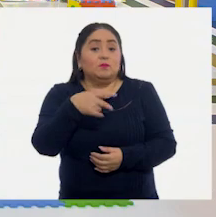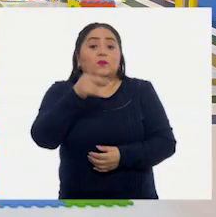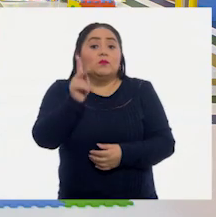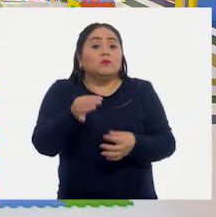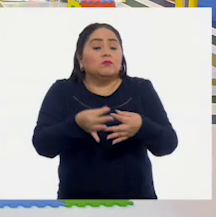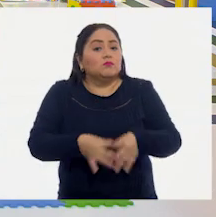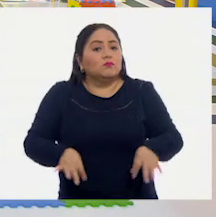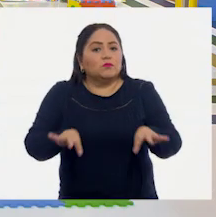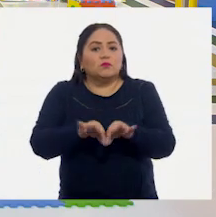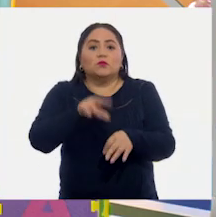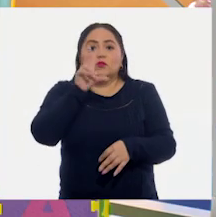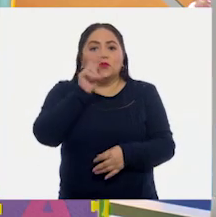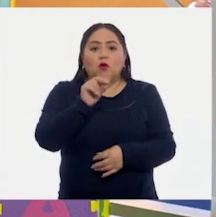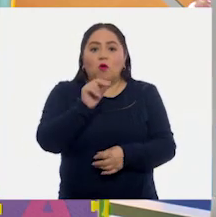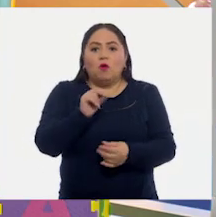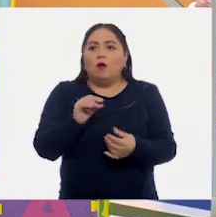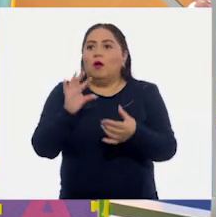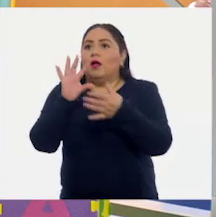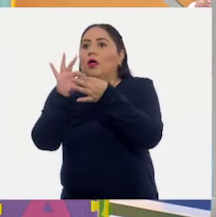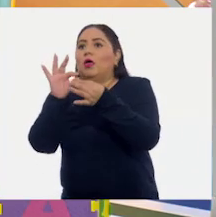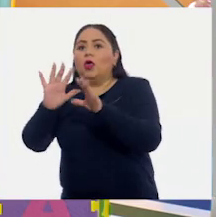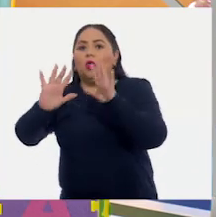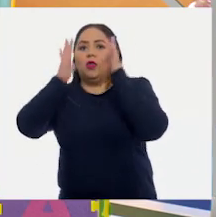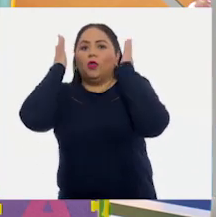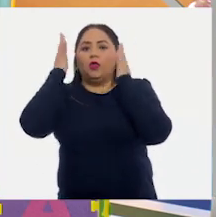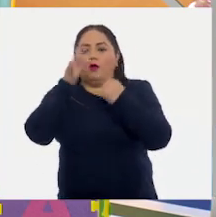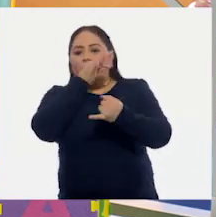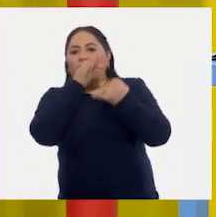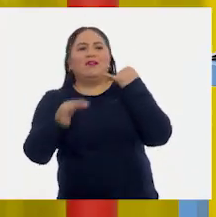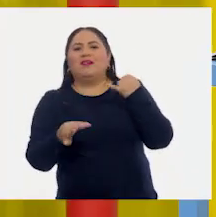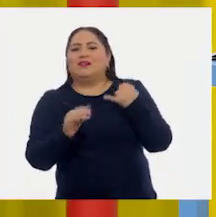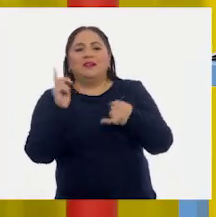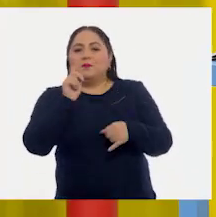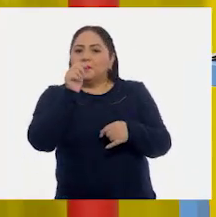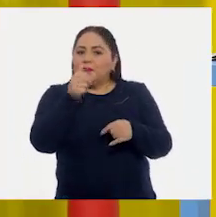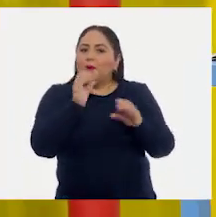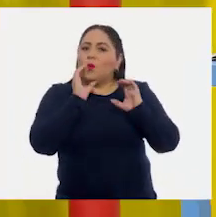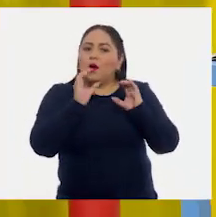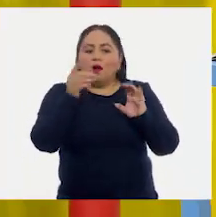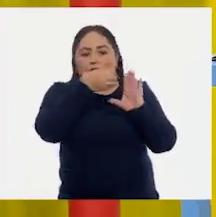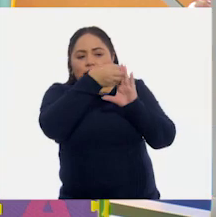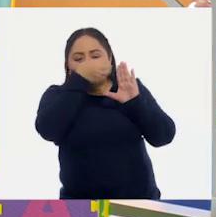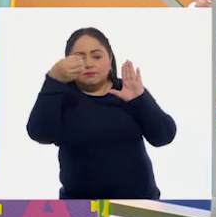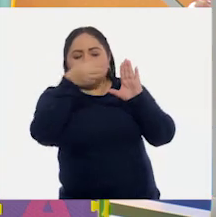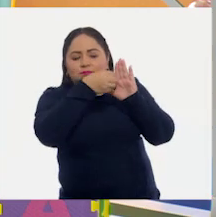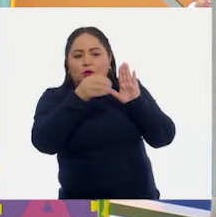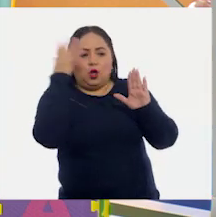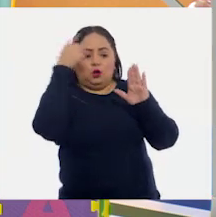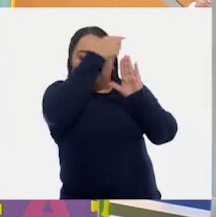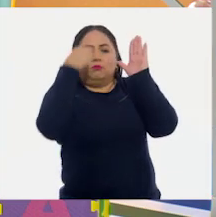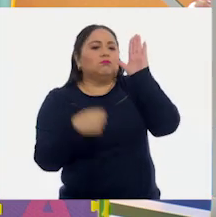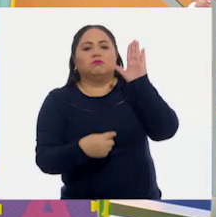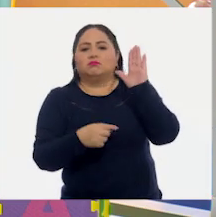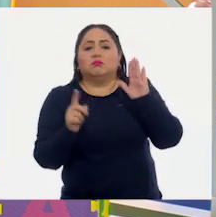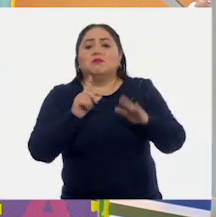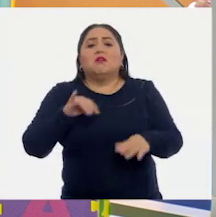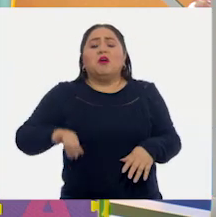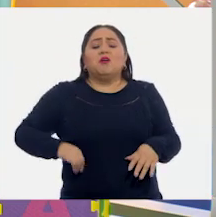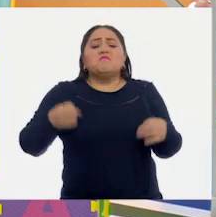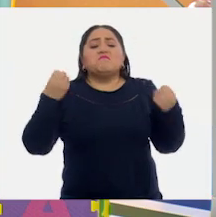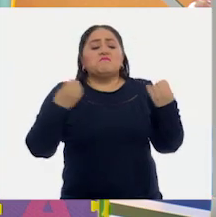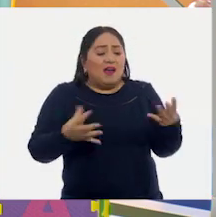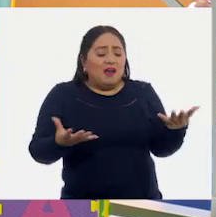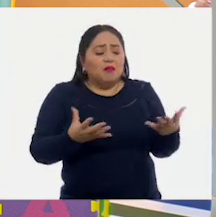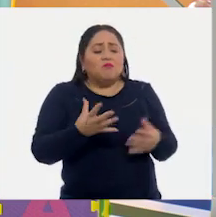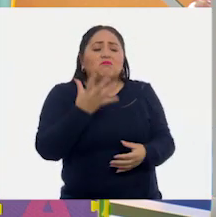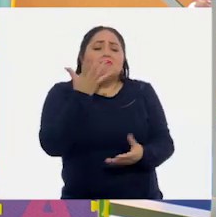importante no contar el final. No, porque si no, se pierde la chispa, el interés, la emoción,